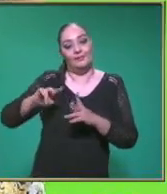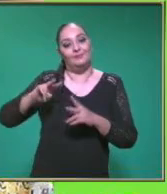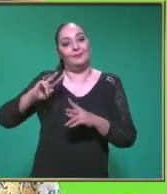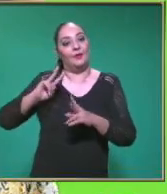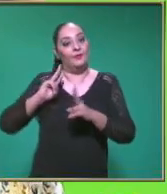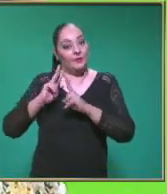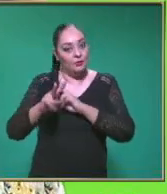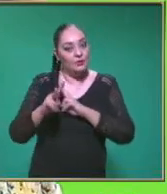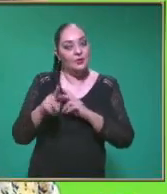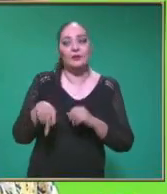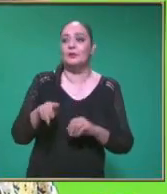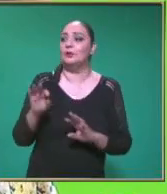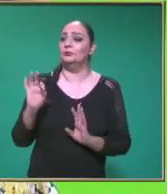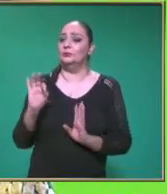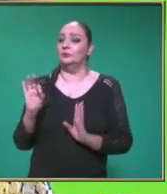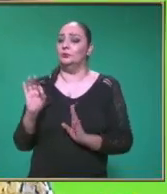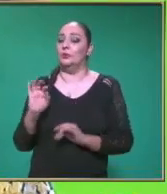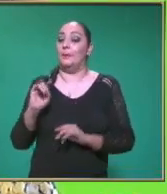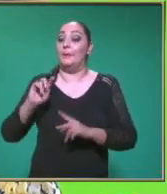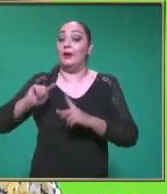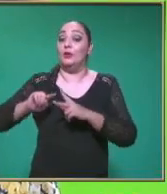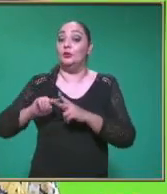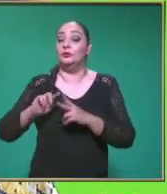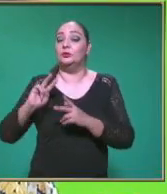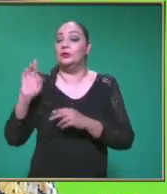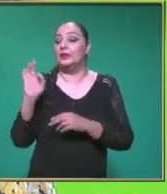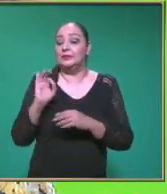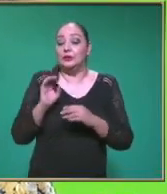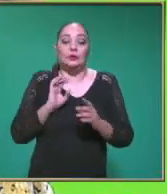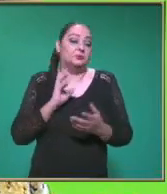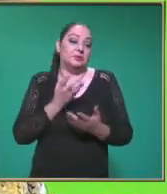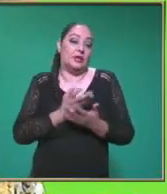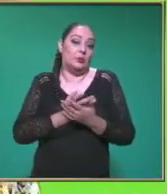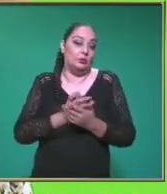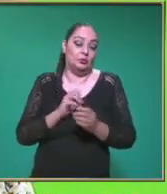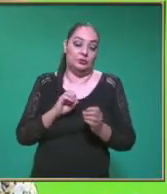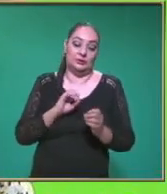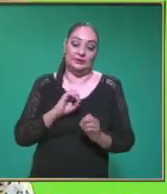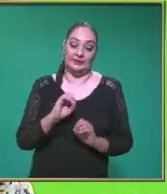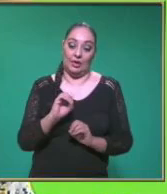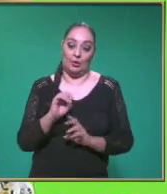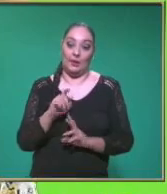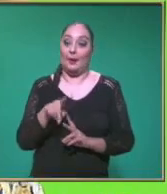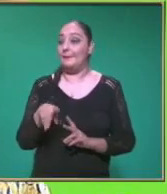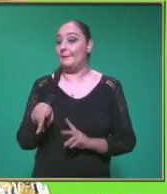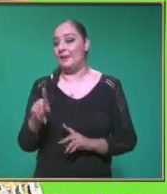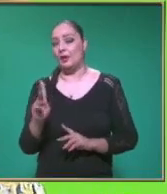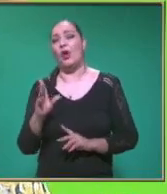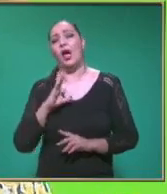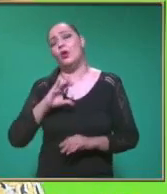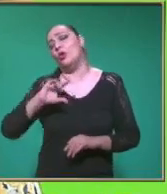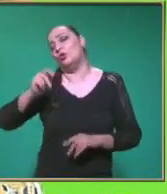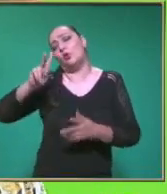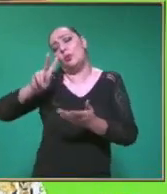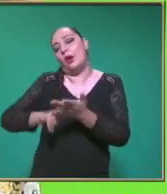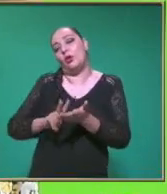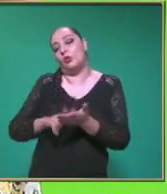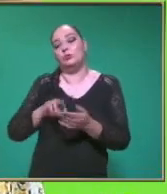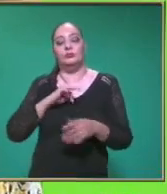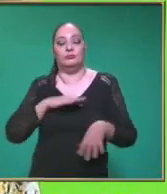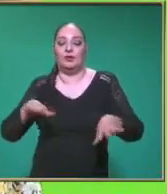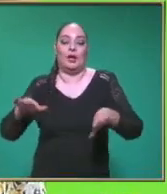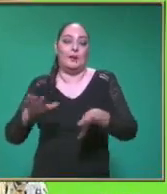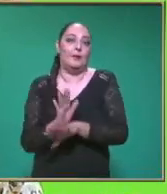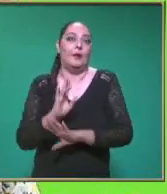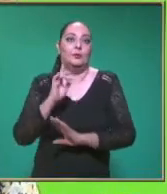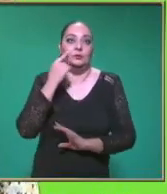El reposo Por nuestra Velocidad inicial Siempre va a ser Cero ¿Verdad? Cero metros Sobre segundos Y si tiene Algún otro valor Pues bueno Lo vamos a sustituir De